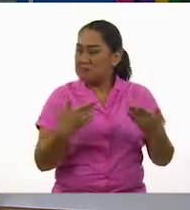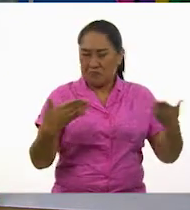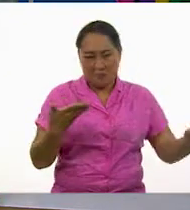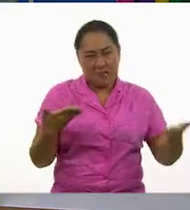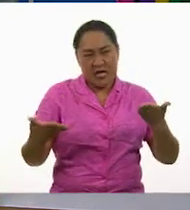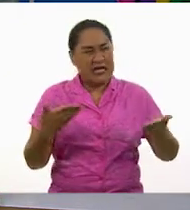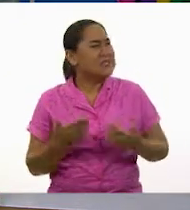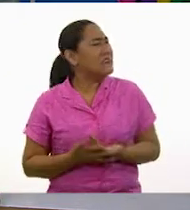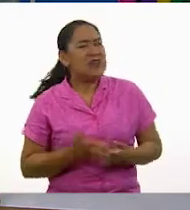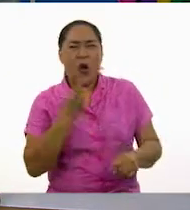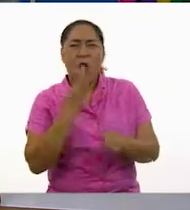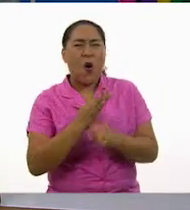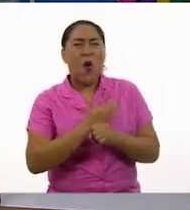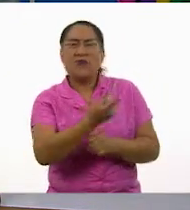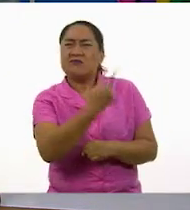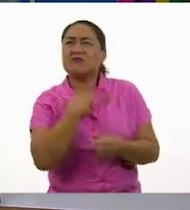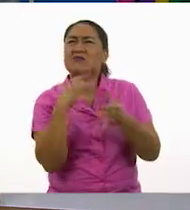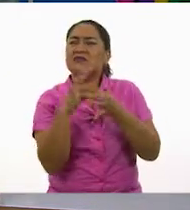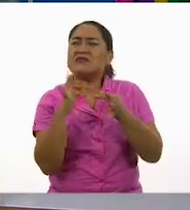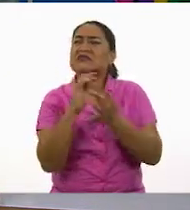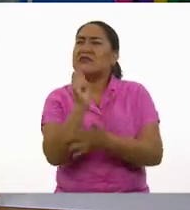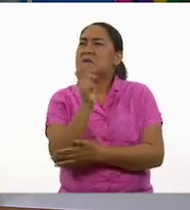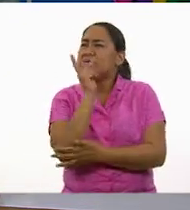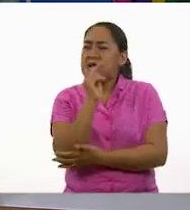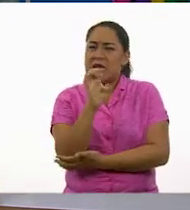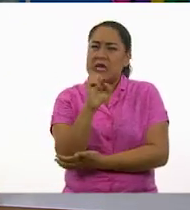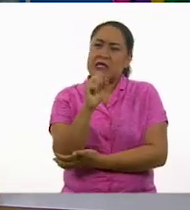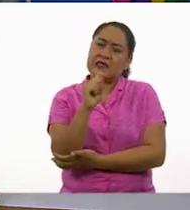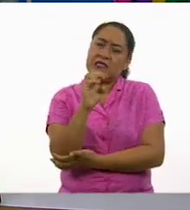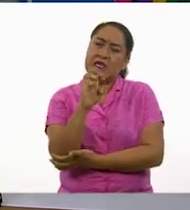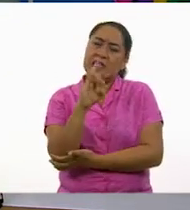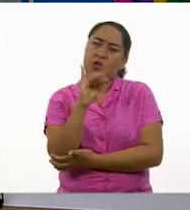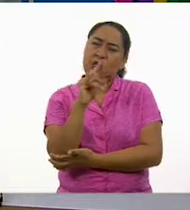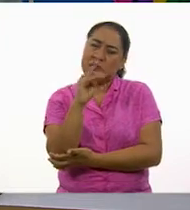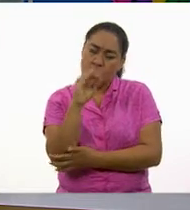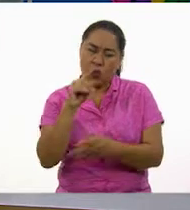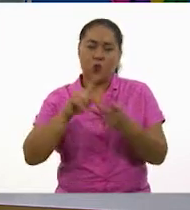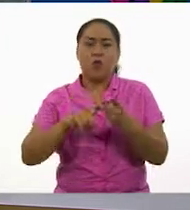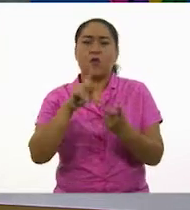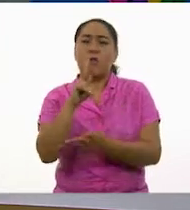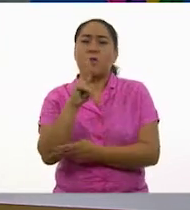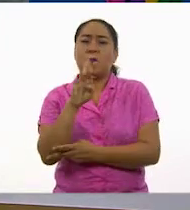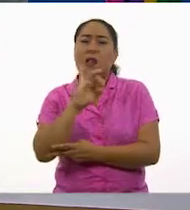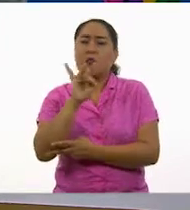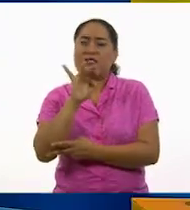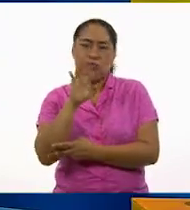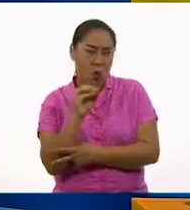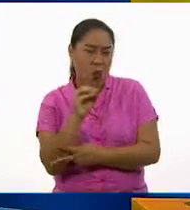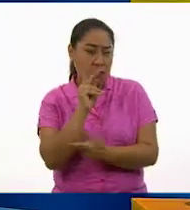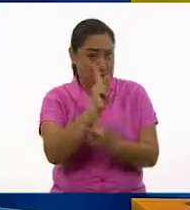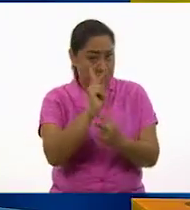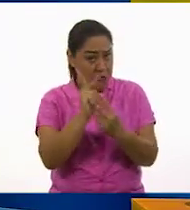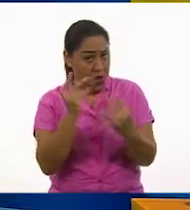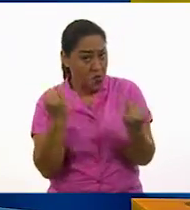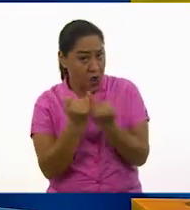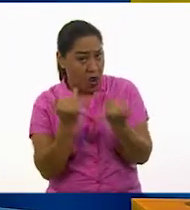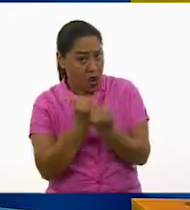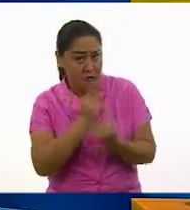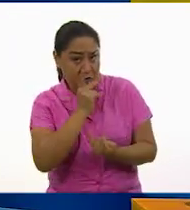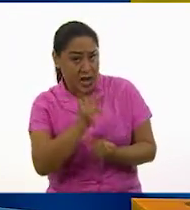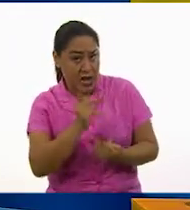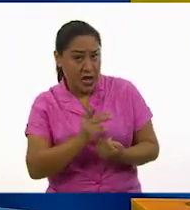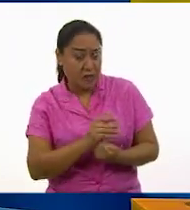quede más claro qué es un estereotipo y qué es un prejuicio? ¿Son lo mismo? No, no son lo mismo.